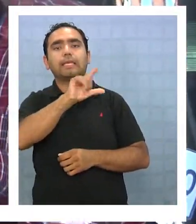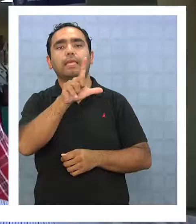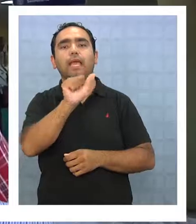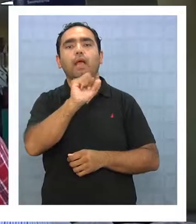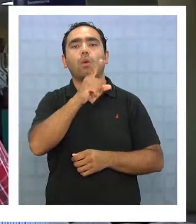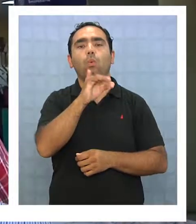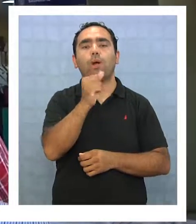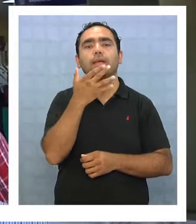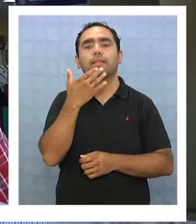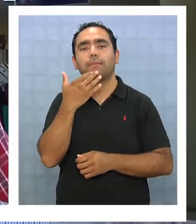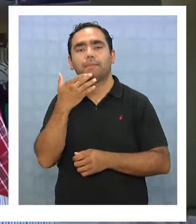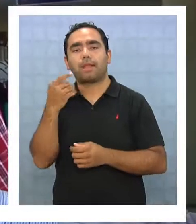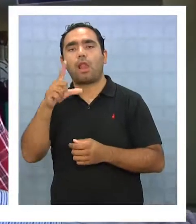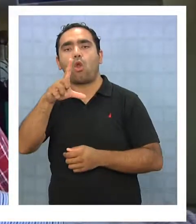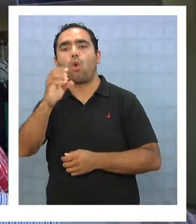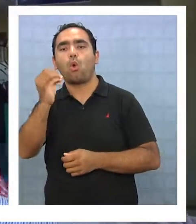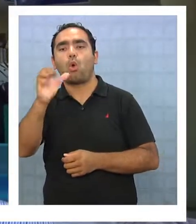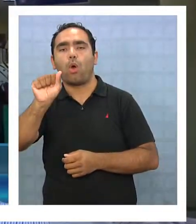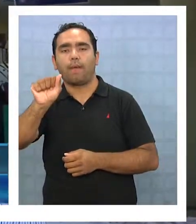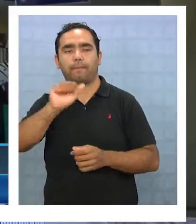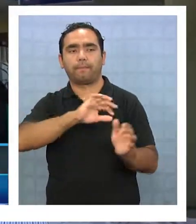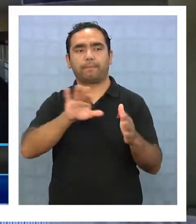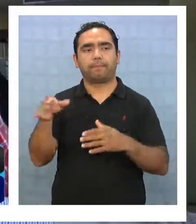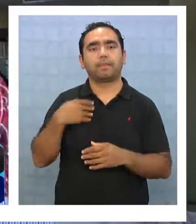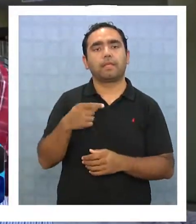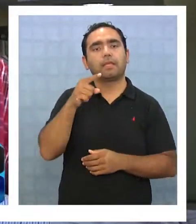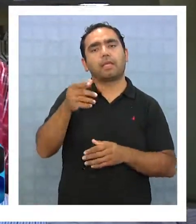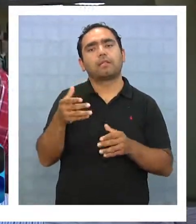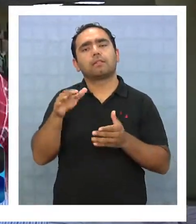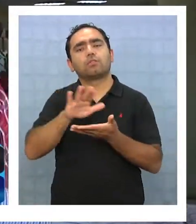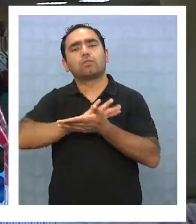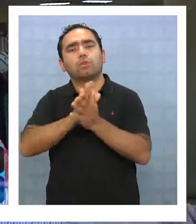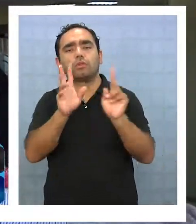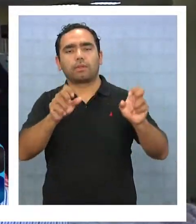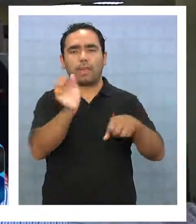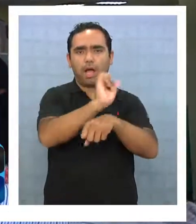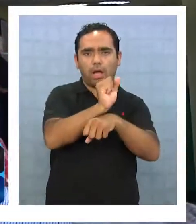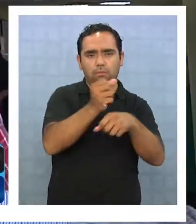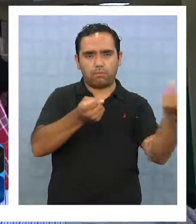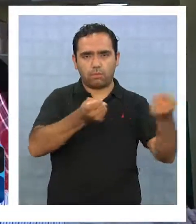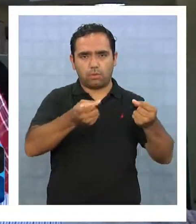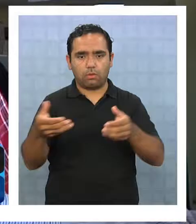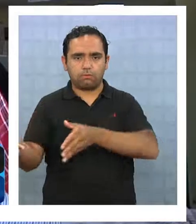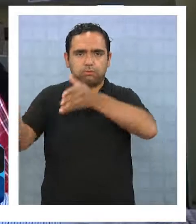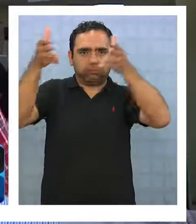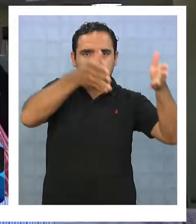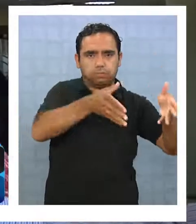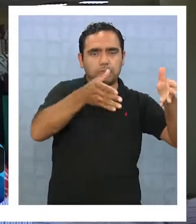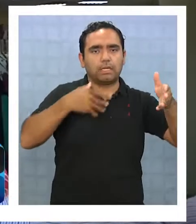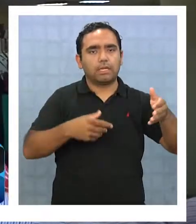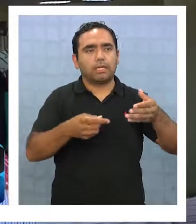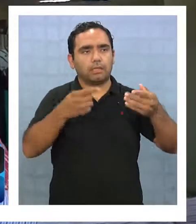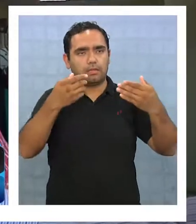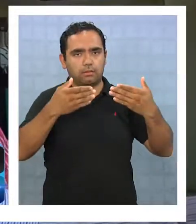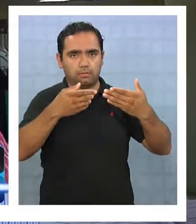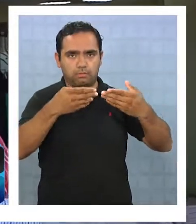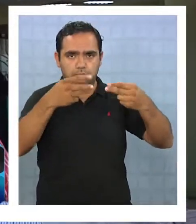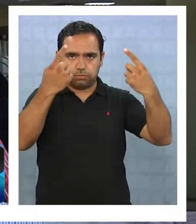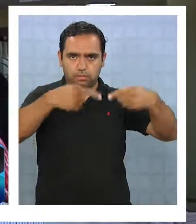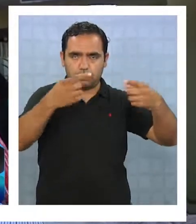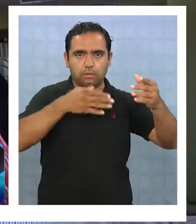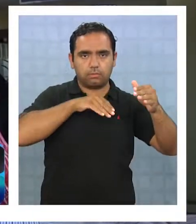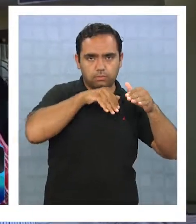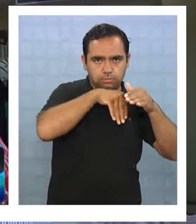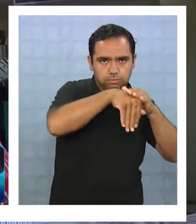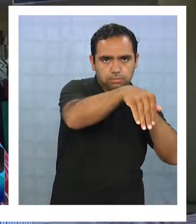Lo que es puerto, aeropuerto, dirección regional, carga de aeropuerto y en forma parcial lo que es Colchane, el paro